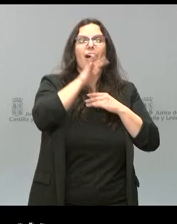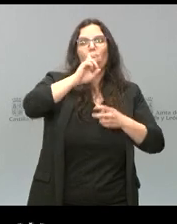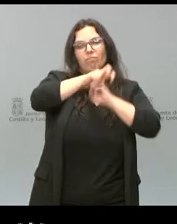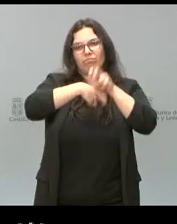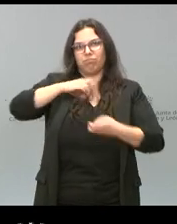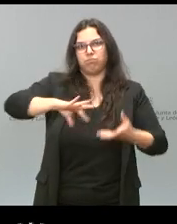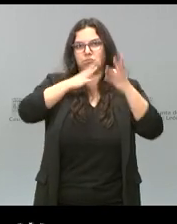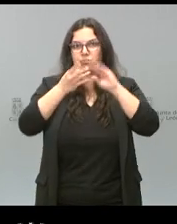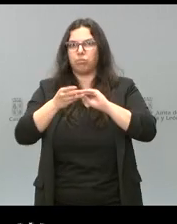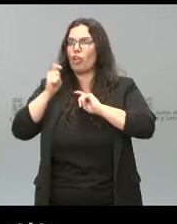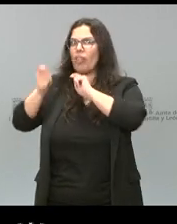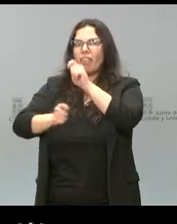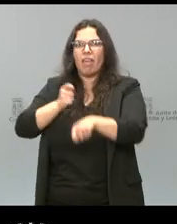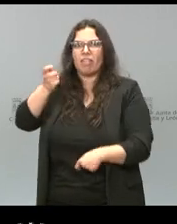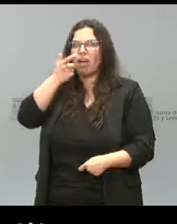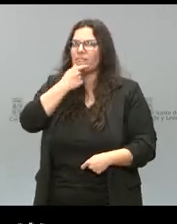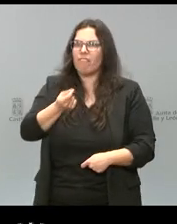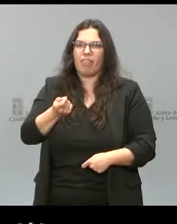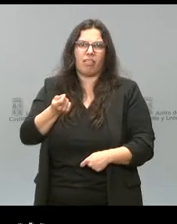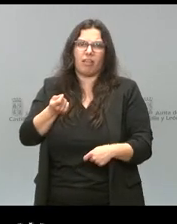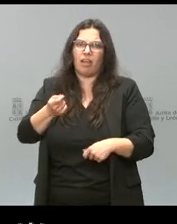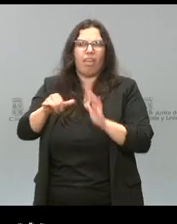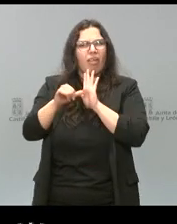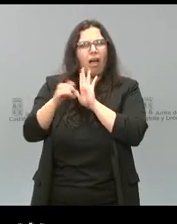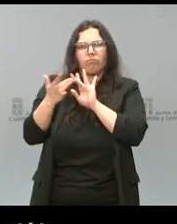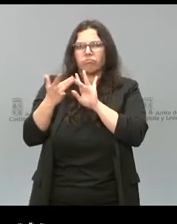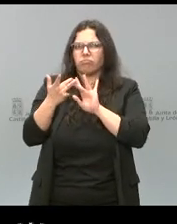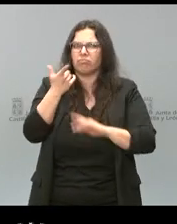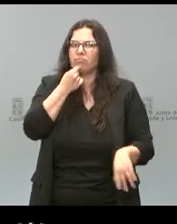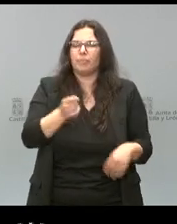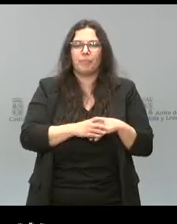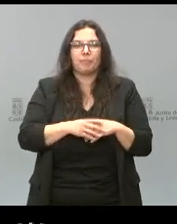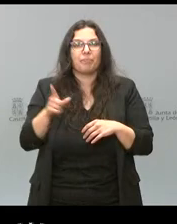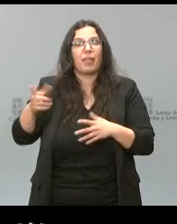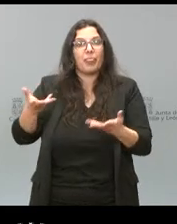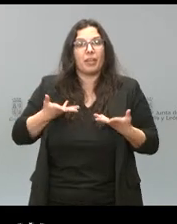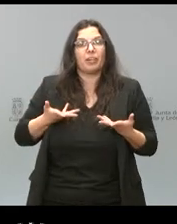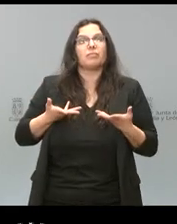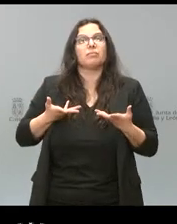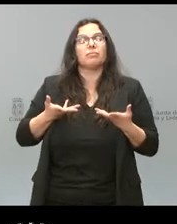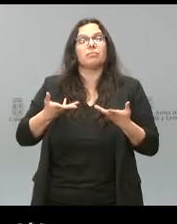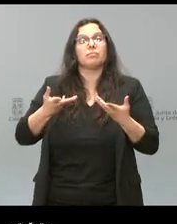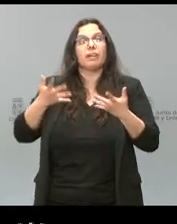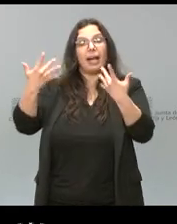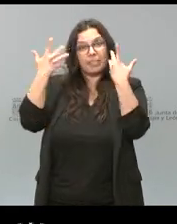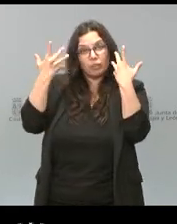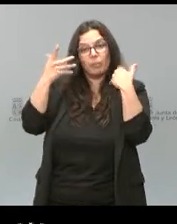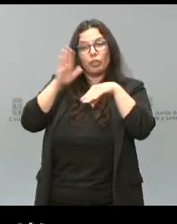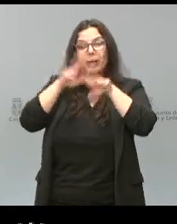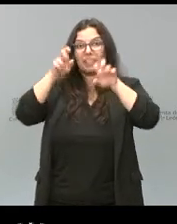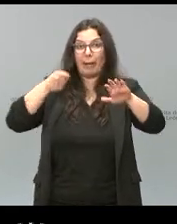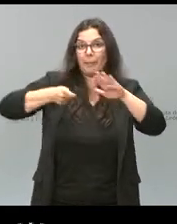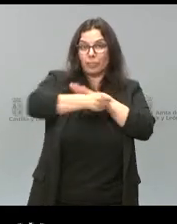Ponen fácil el pedir los créditos y, además, son muy cercanos. Nos ha aportado, aparte del asesoramiento en materia de inversiones,